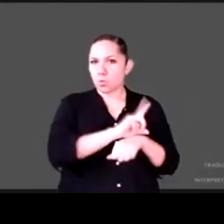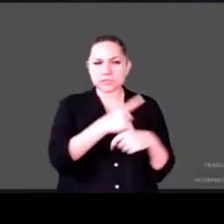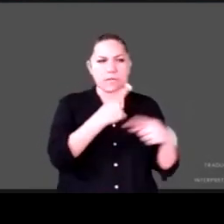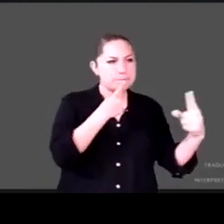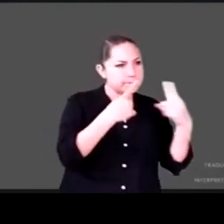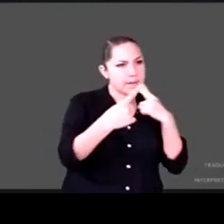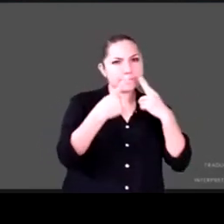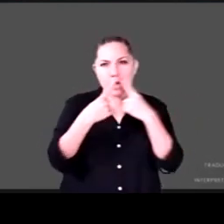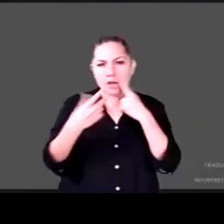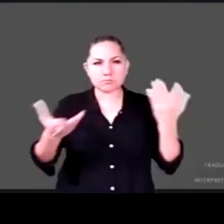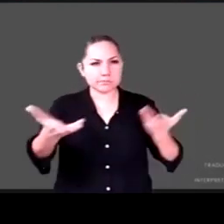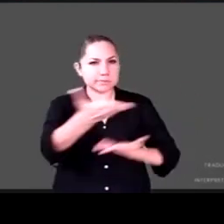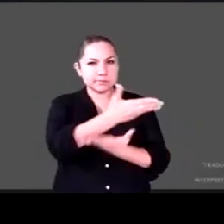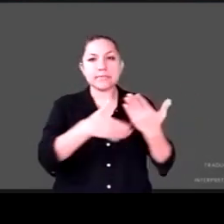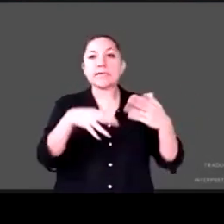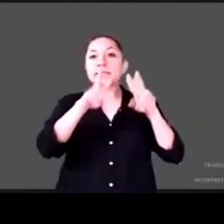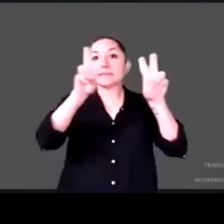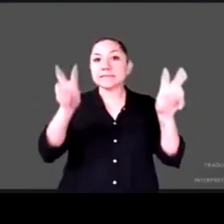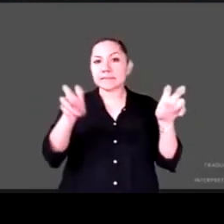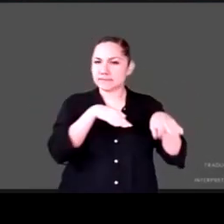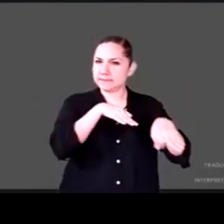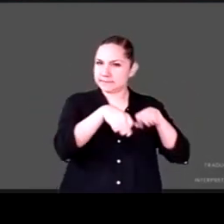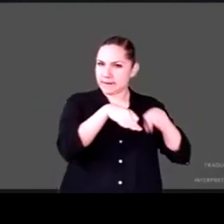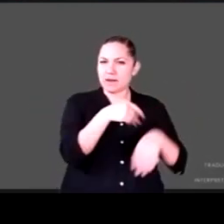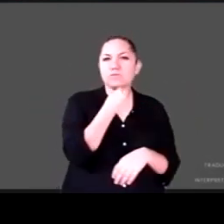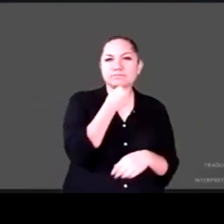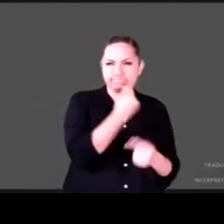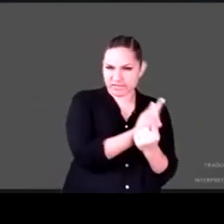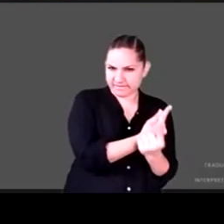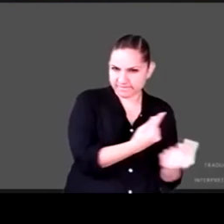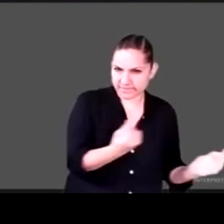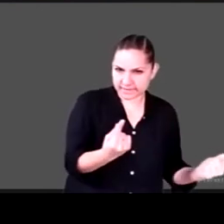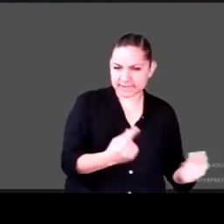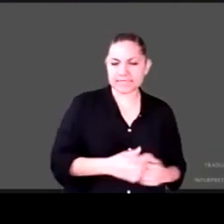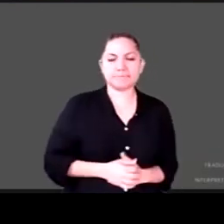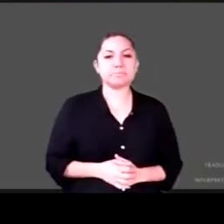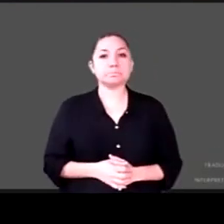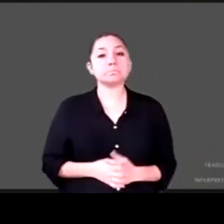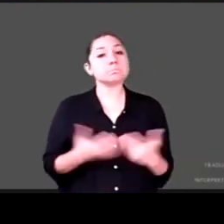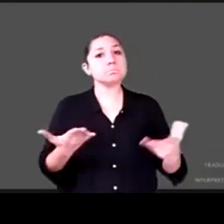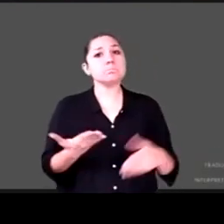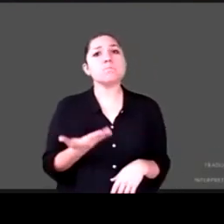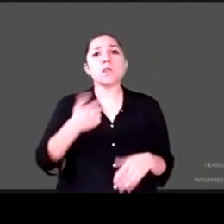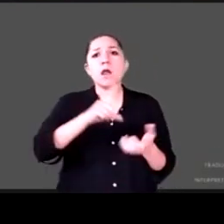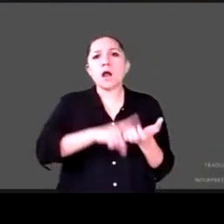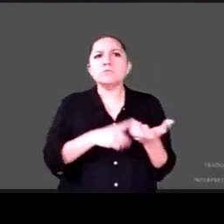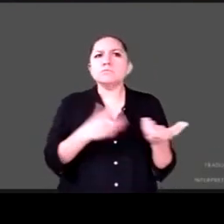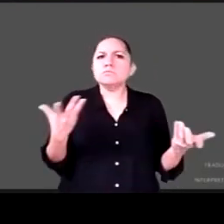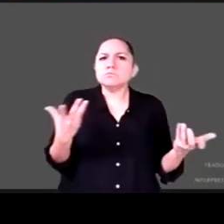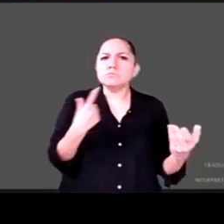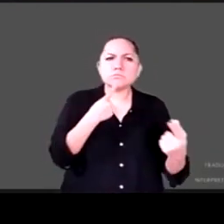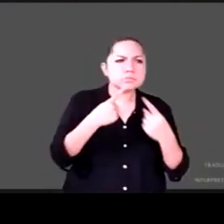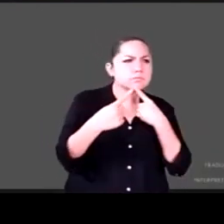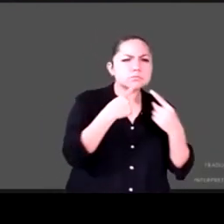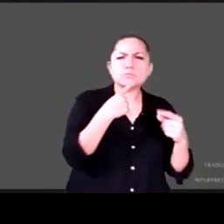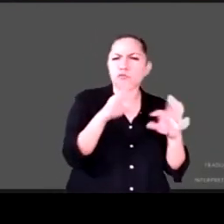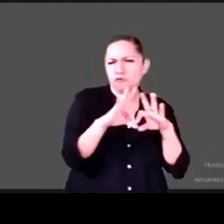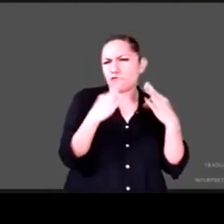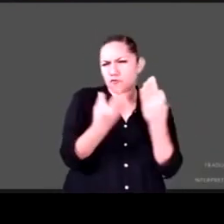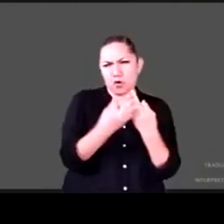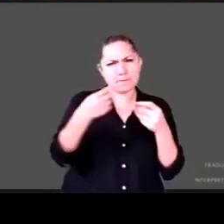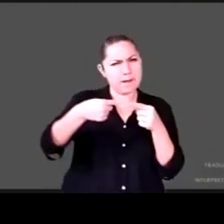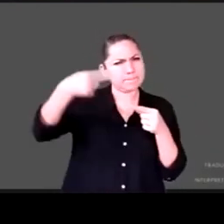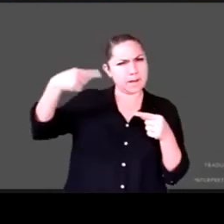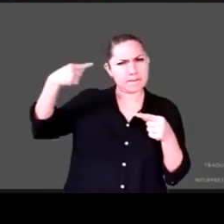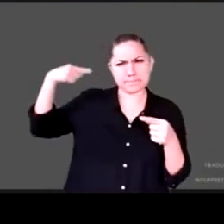trabajo infantil. la mecánica, pues, sigue patrones que se han seguido previamente. En un momento